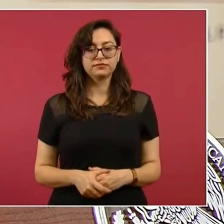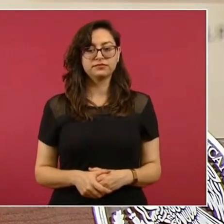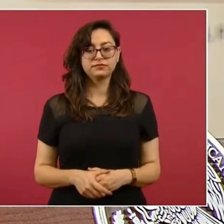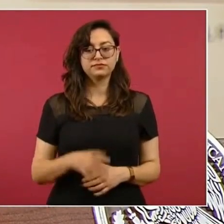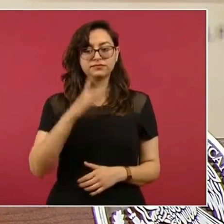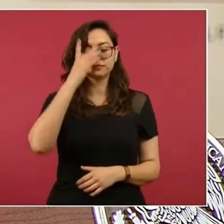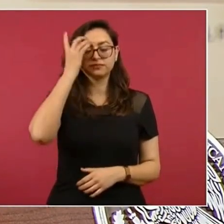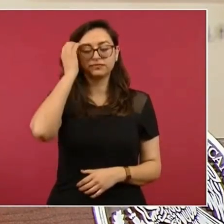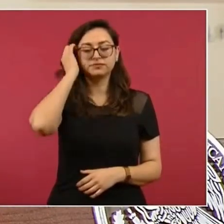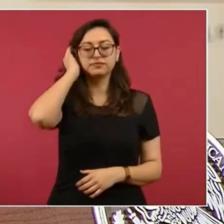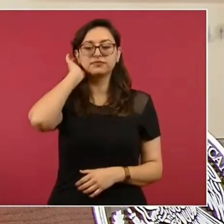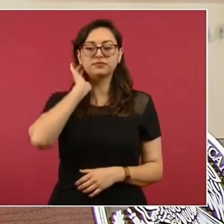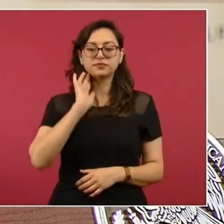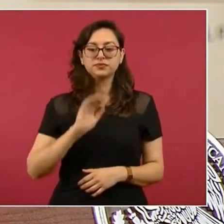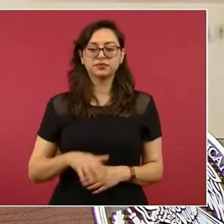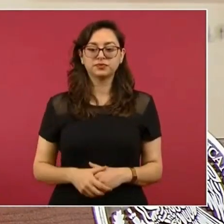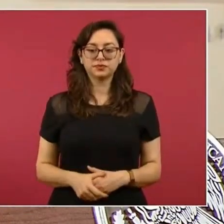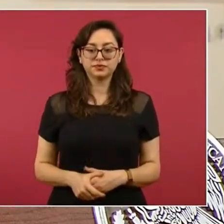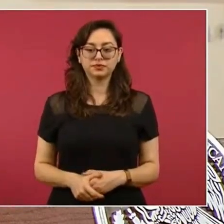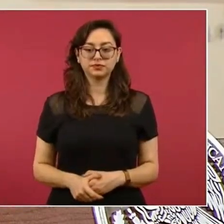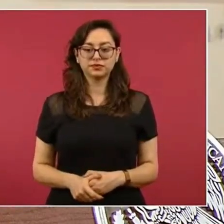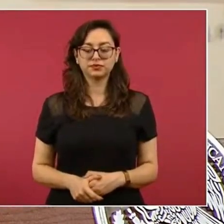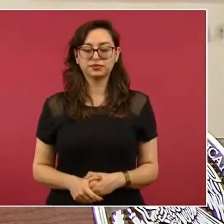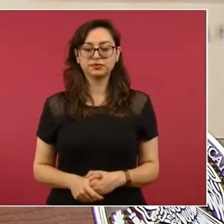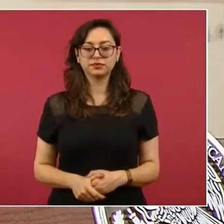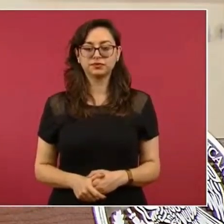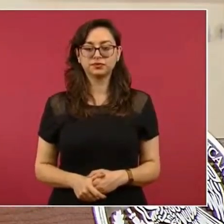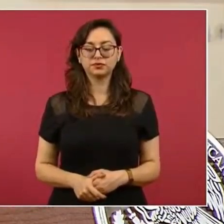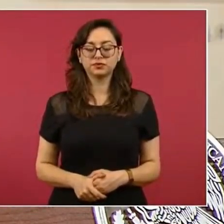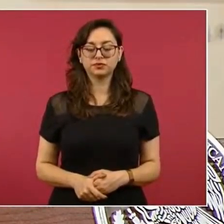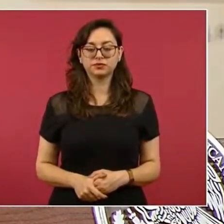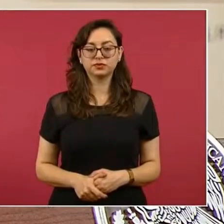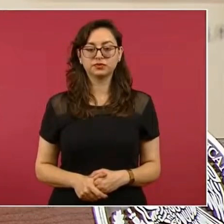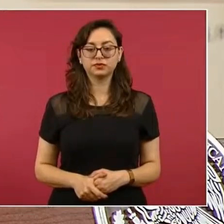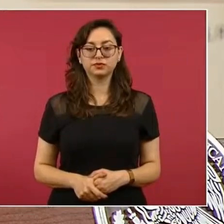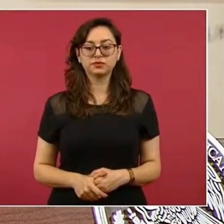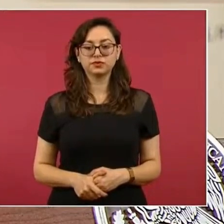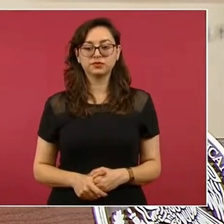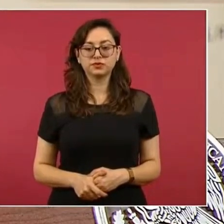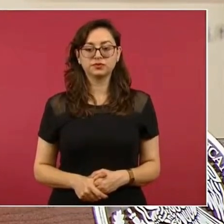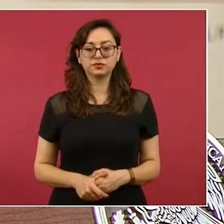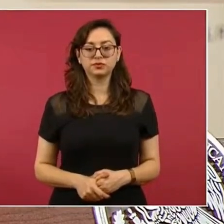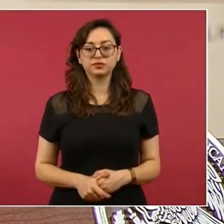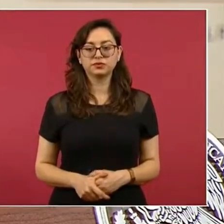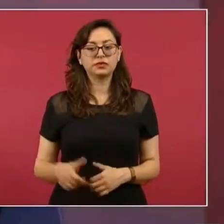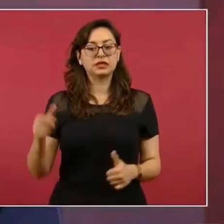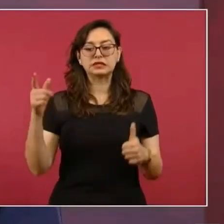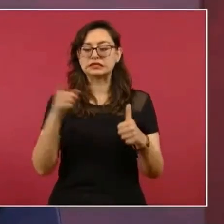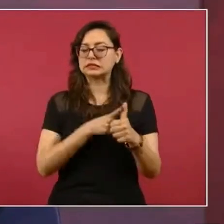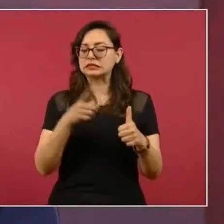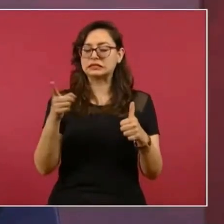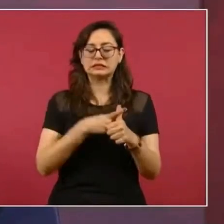Y que no dejen de tener como referente al pueblo.